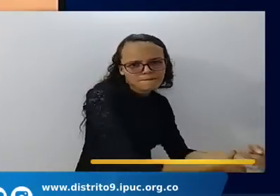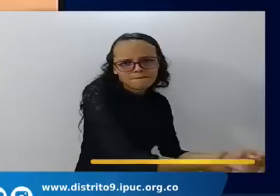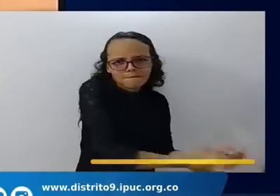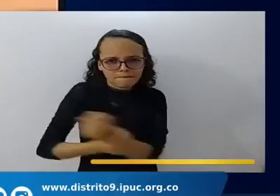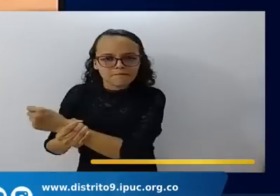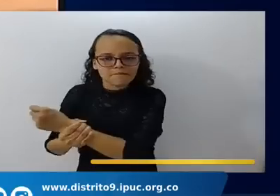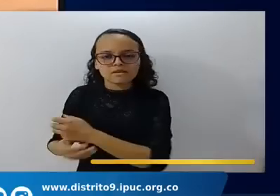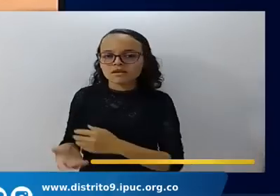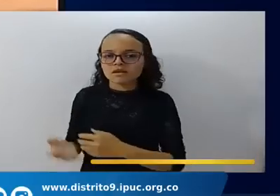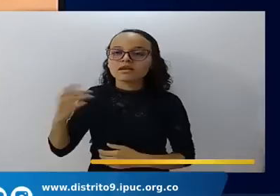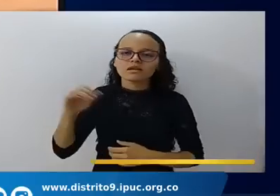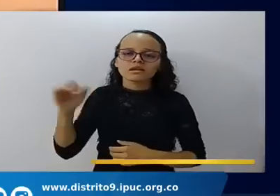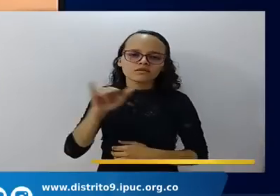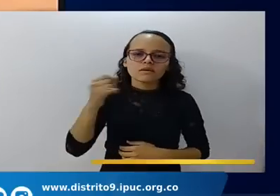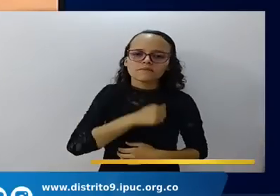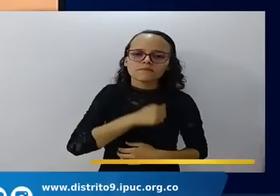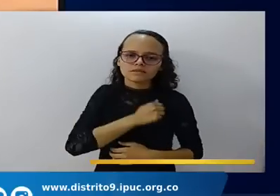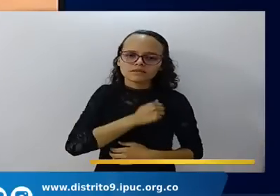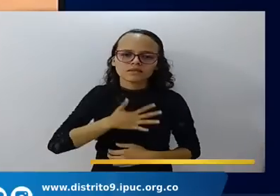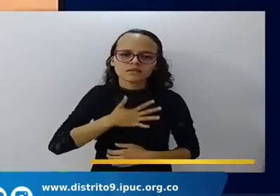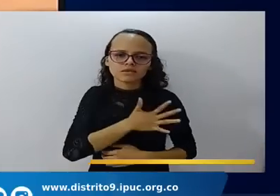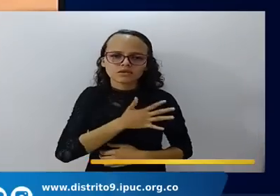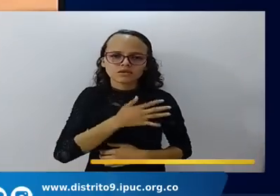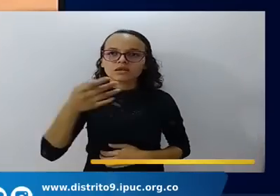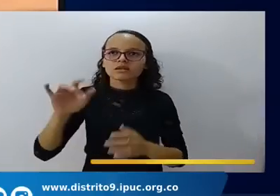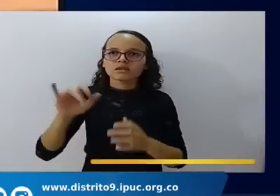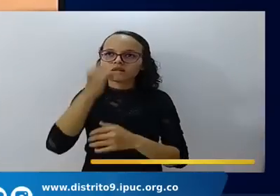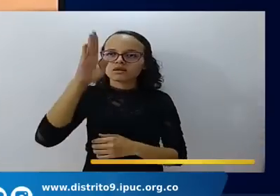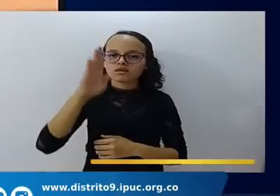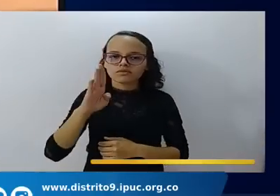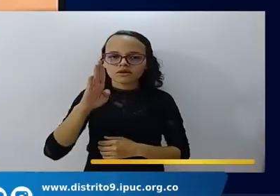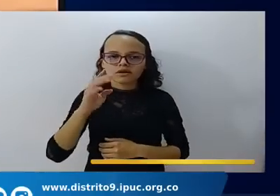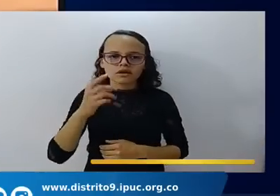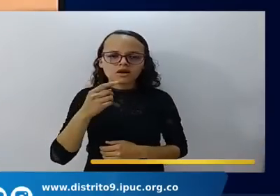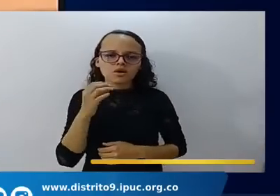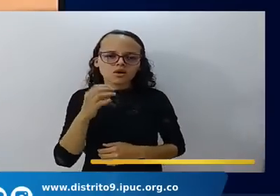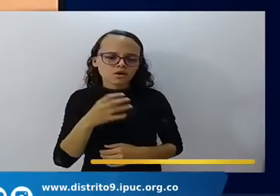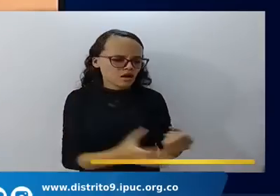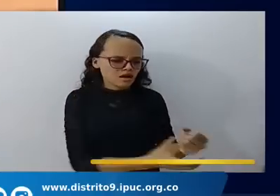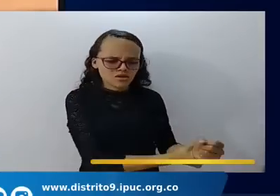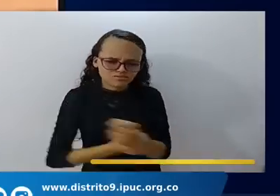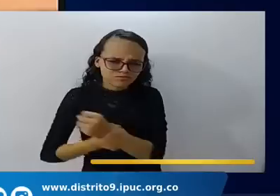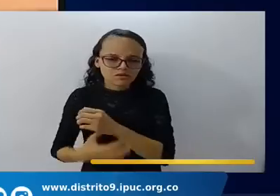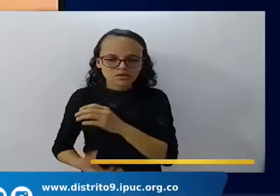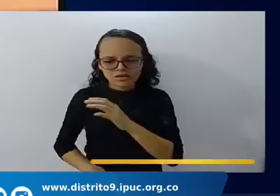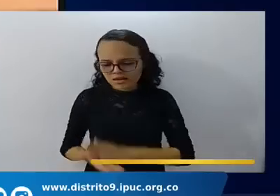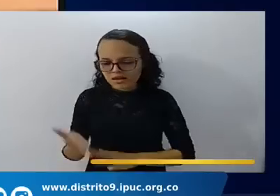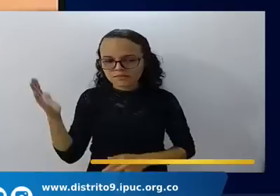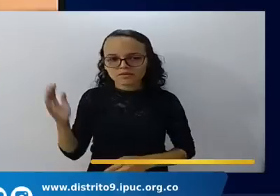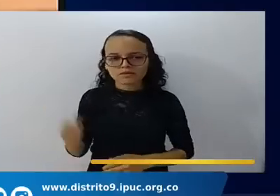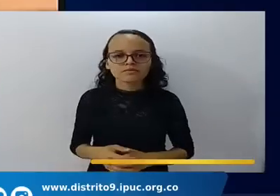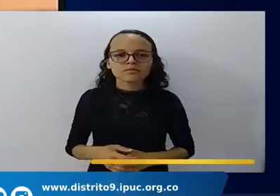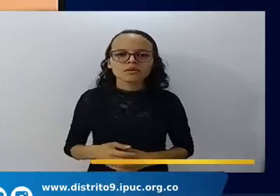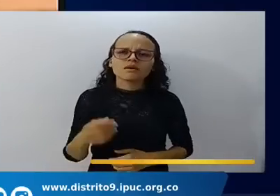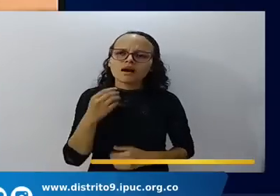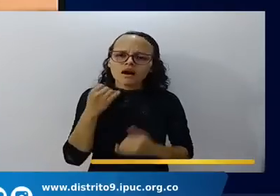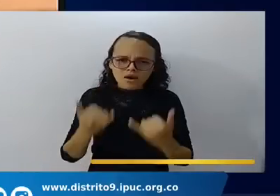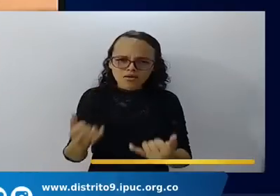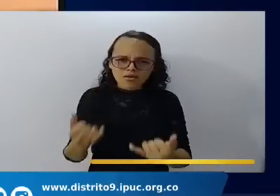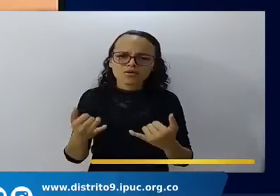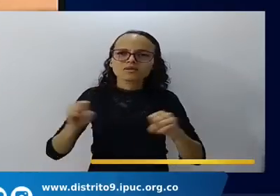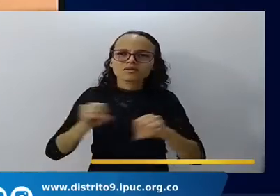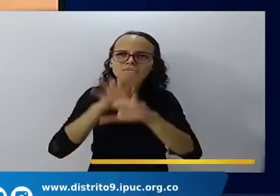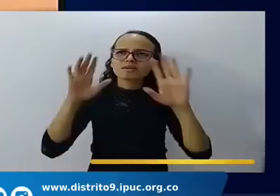misericordia de Jehová yo le digo adiós en esta mañana adiós ten misericordia de